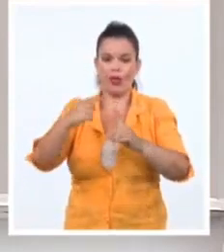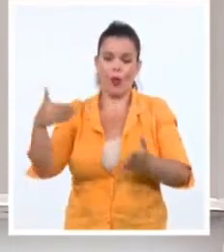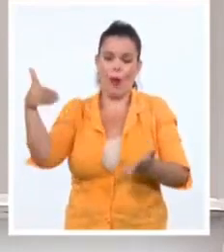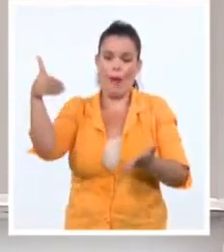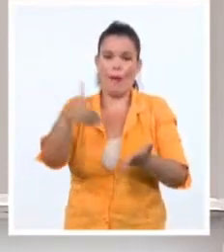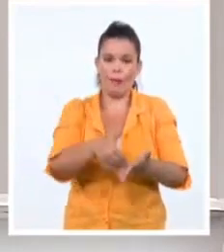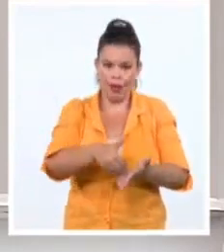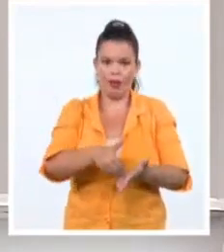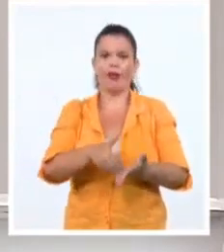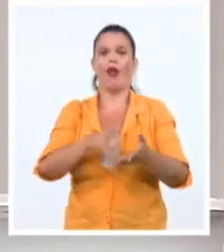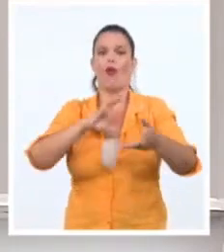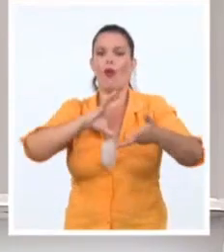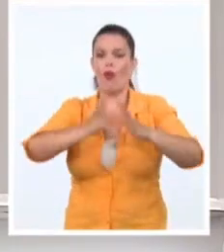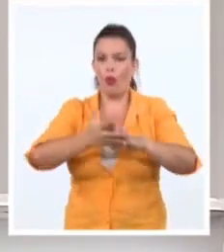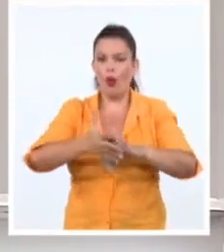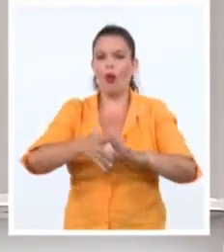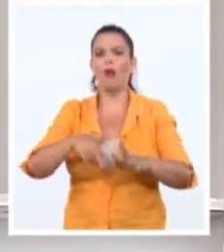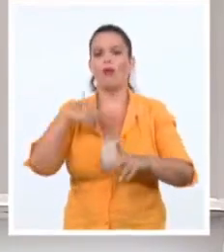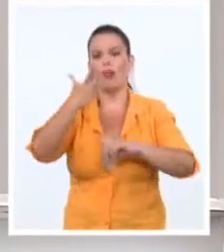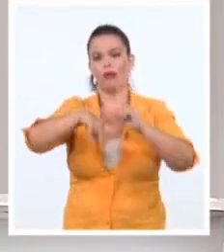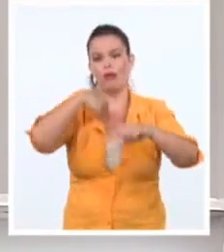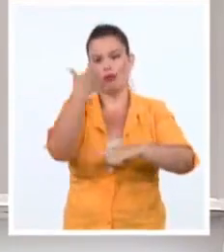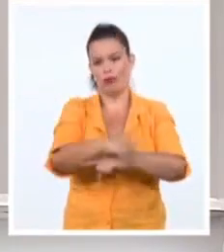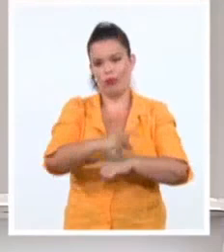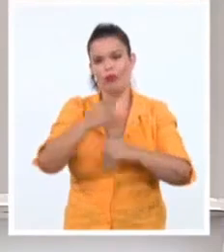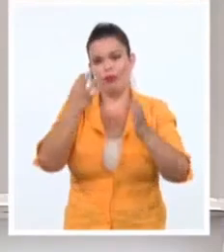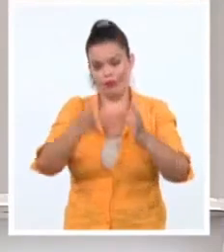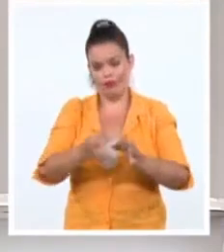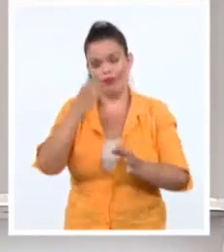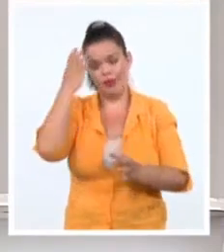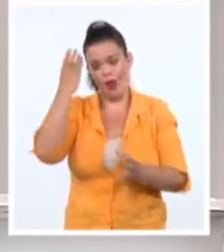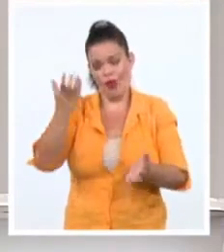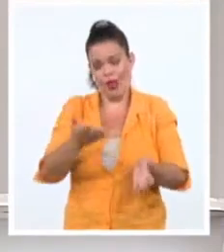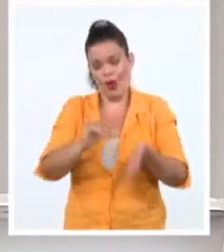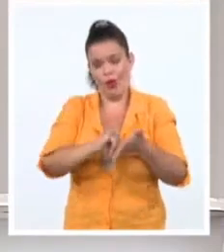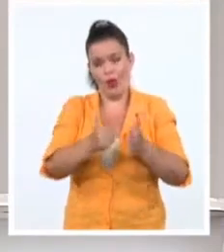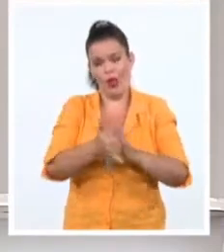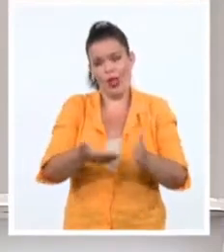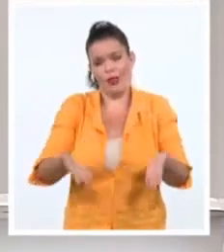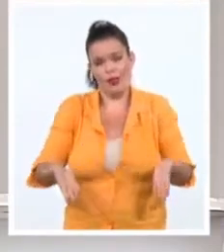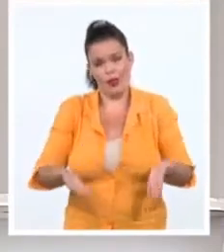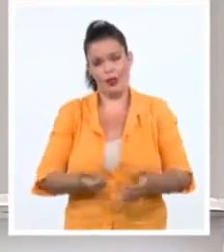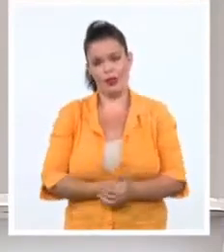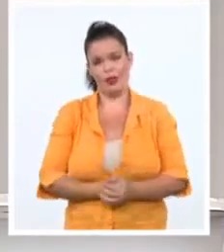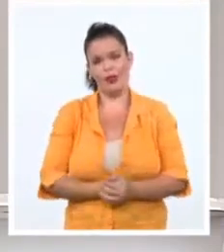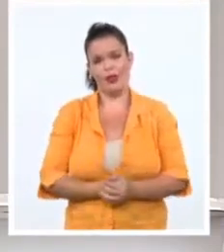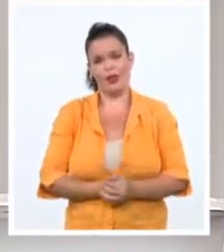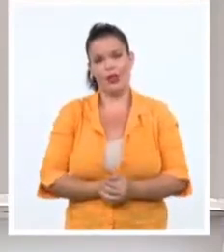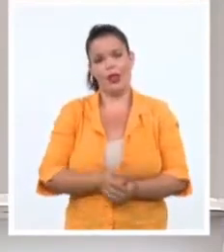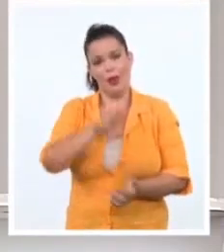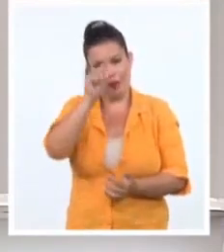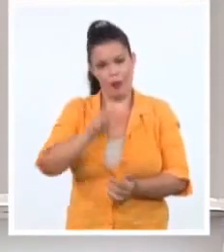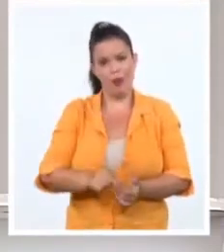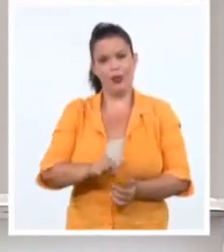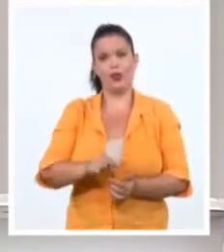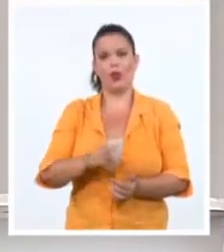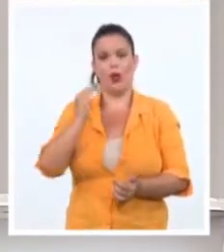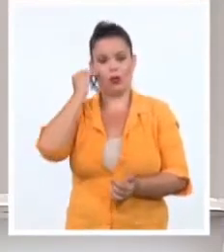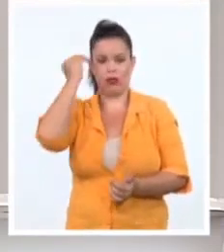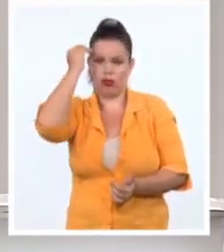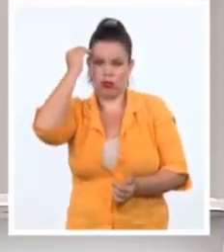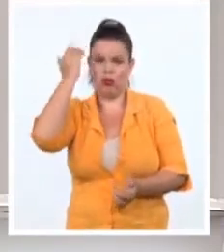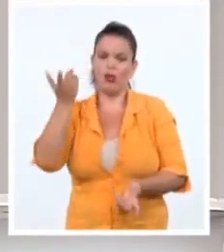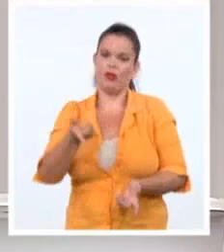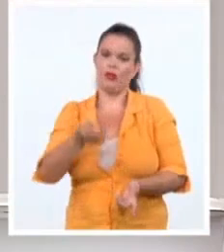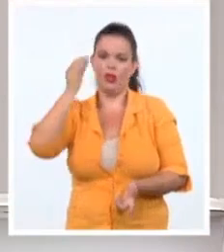golpistas de estos proyectos. Hay que ser ilusos para pretender hacer mella